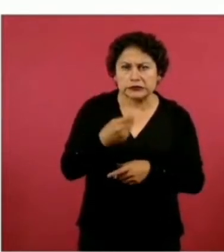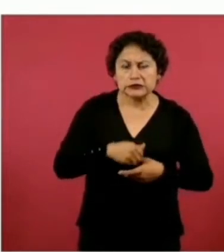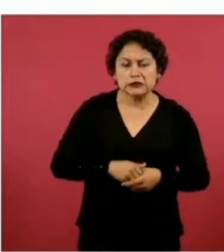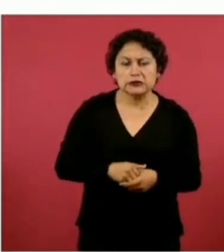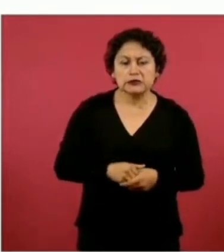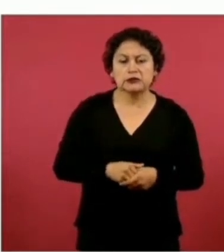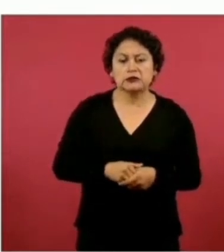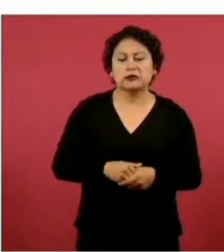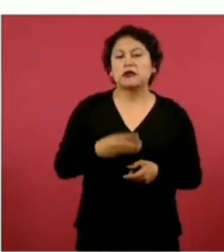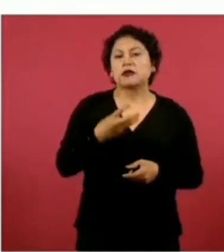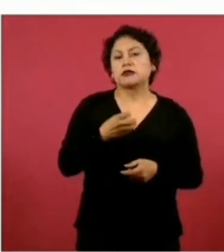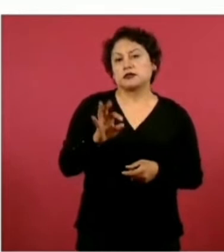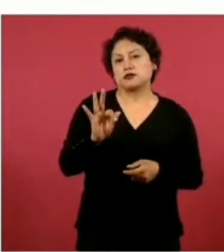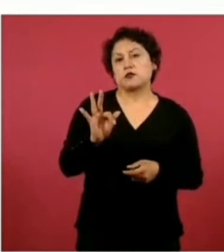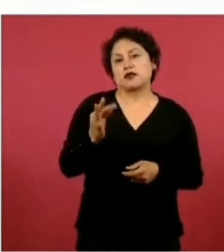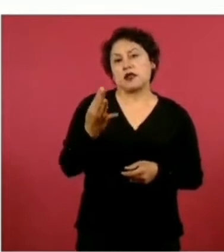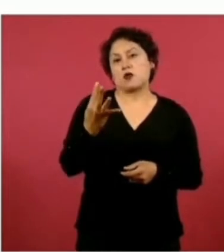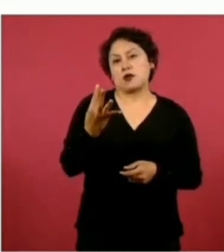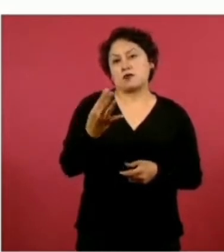334, sí.